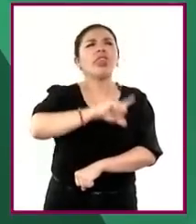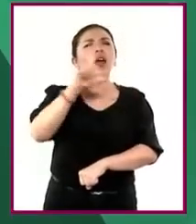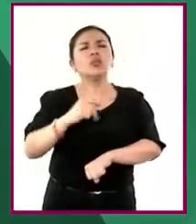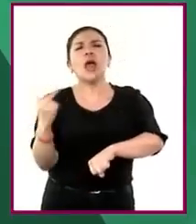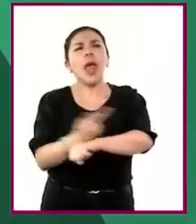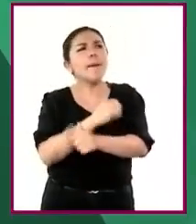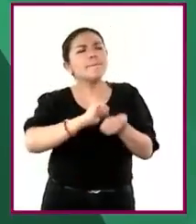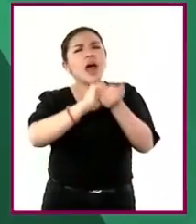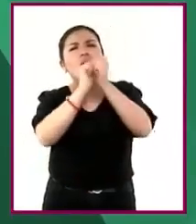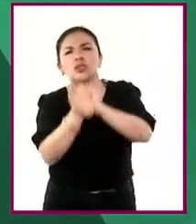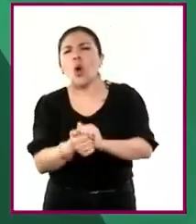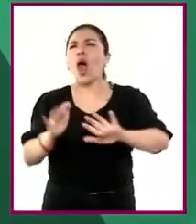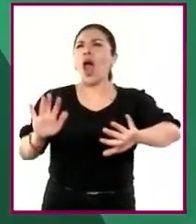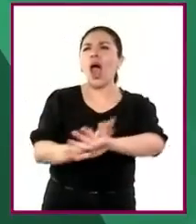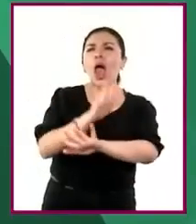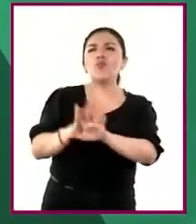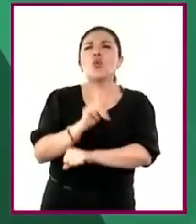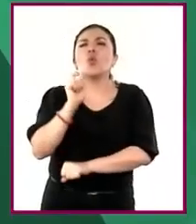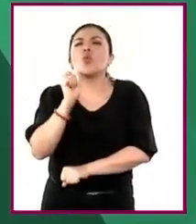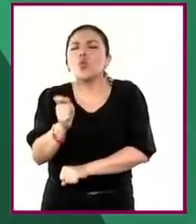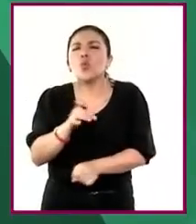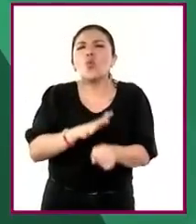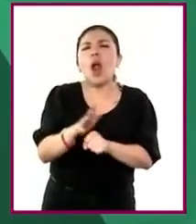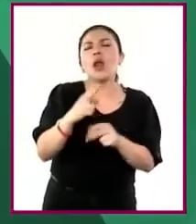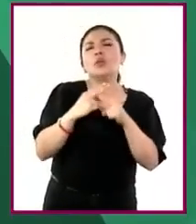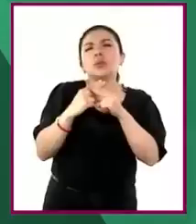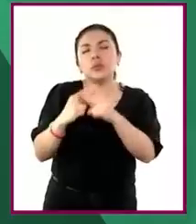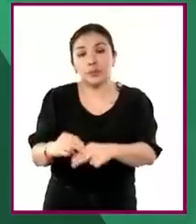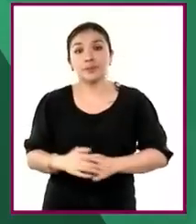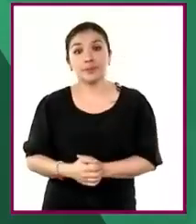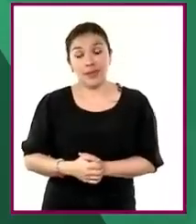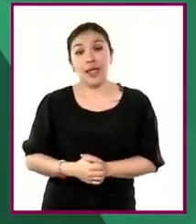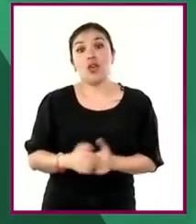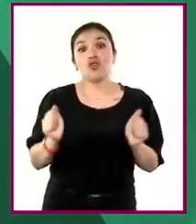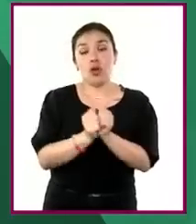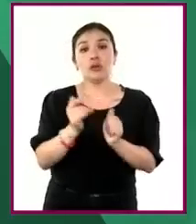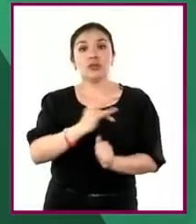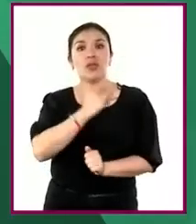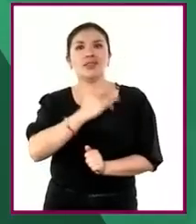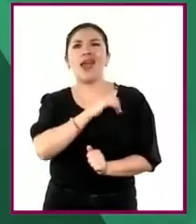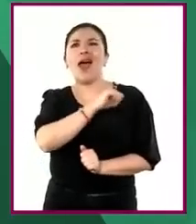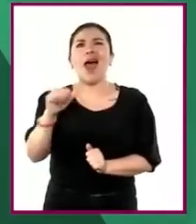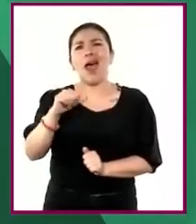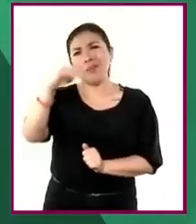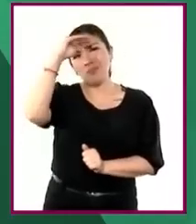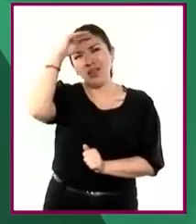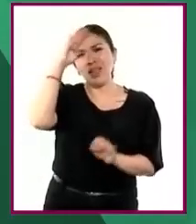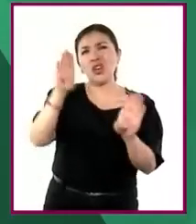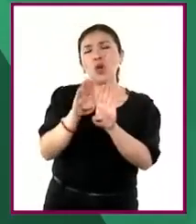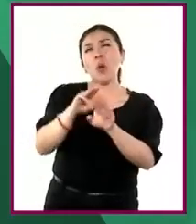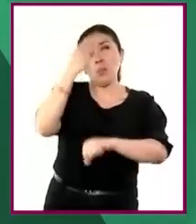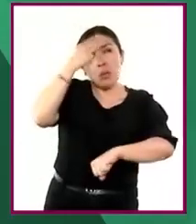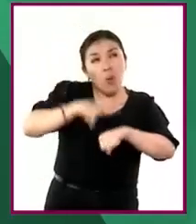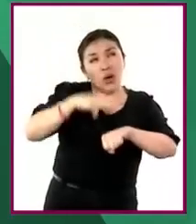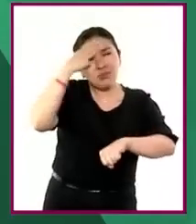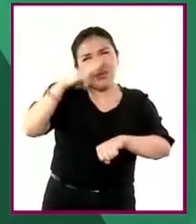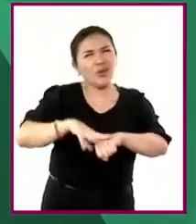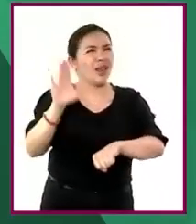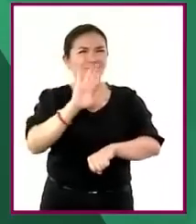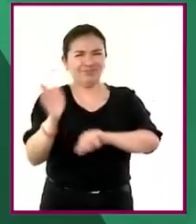consecuencias, cambios y permanencias, tomando distancia de posturas acríticas y